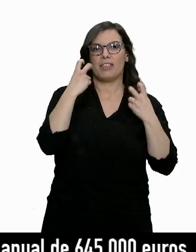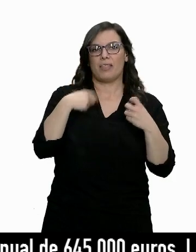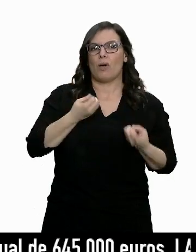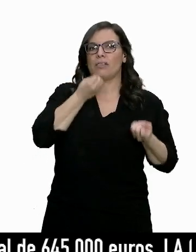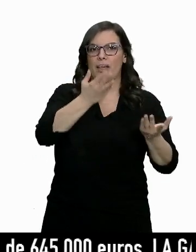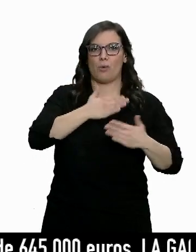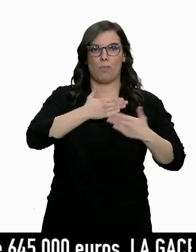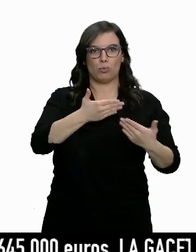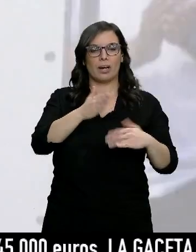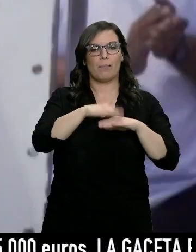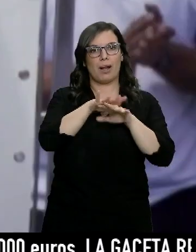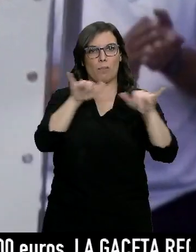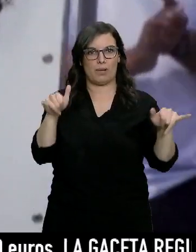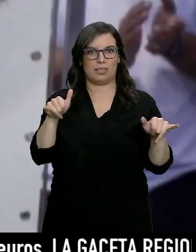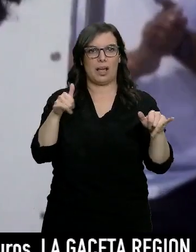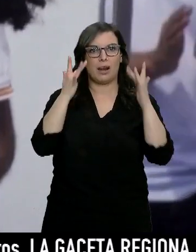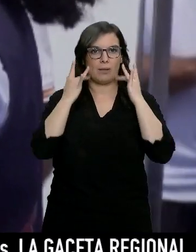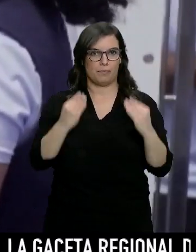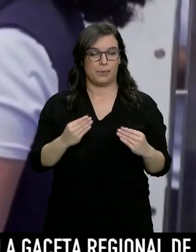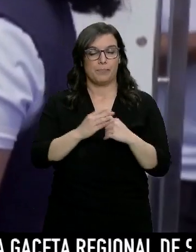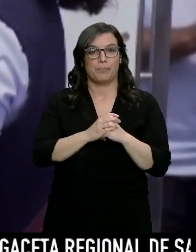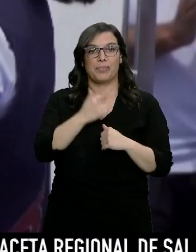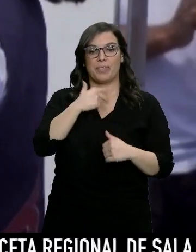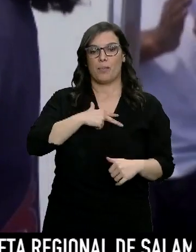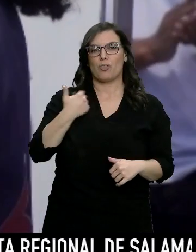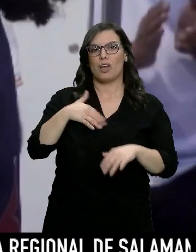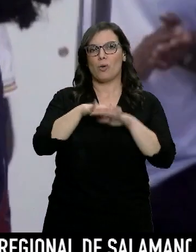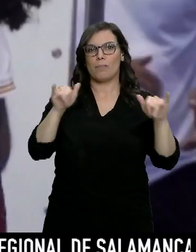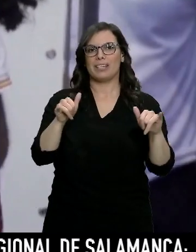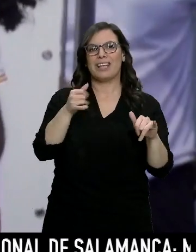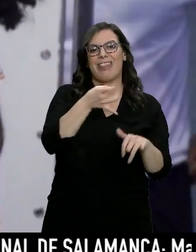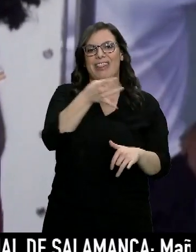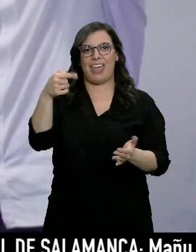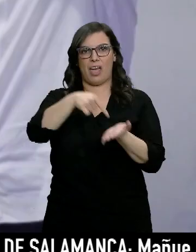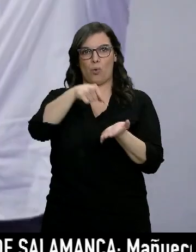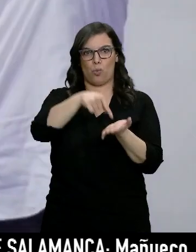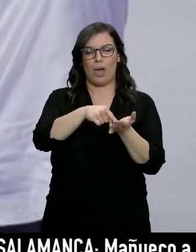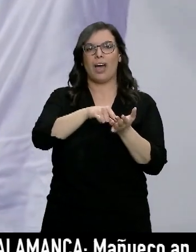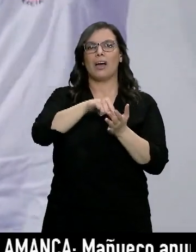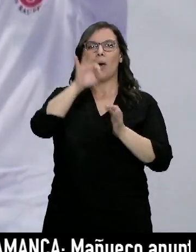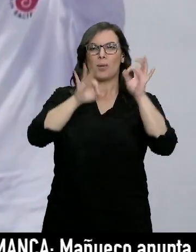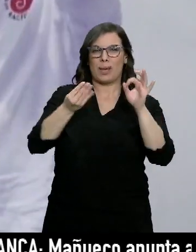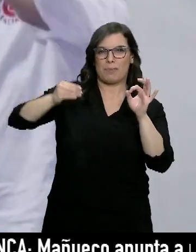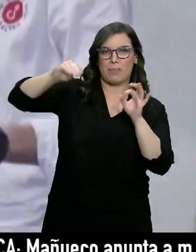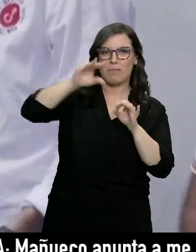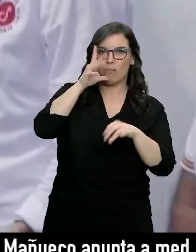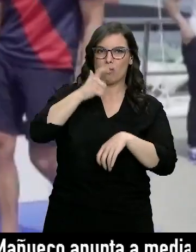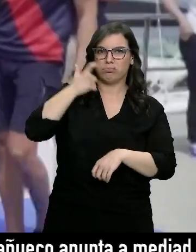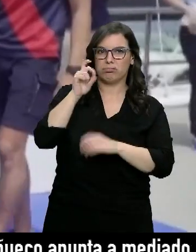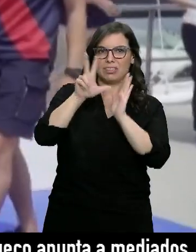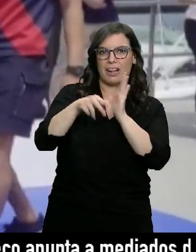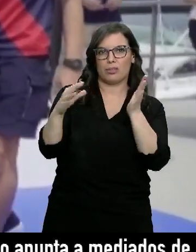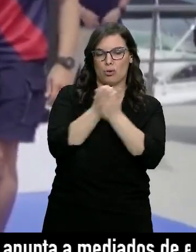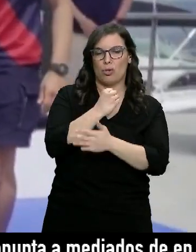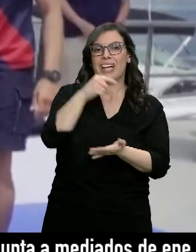regularizar su situación fiscal. Los letrados indican que así salda una deuda tributaria incluyendo los intereses y el recargo. No explican qué